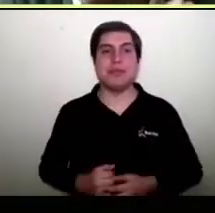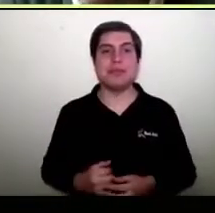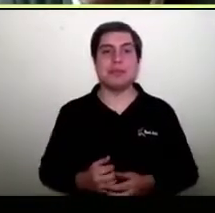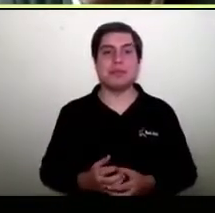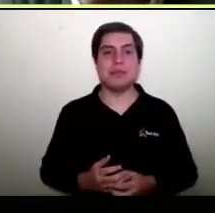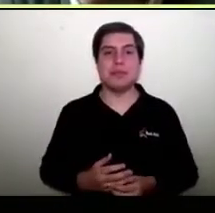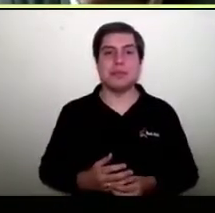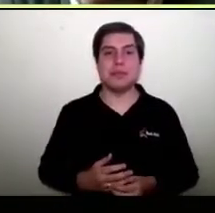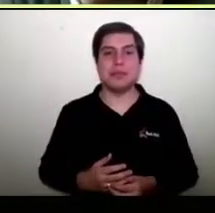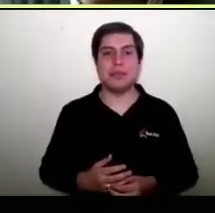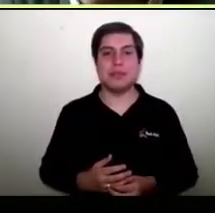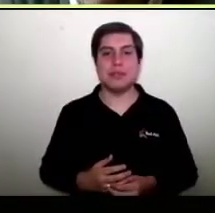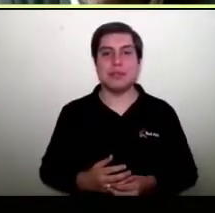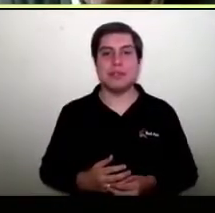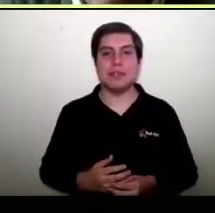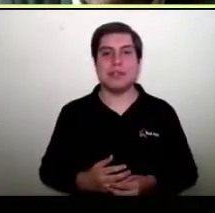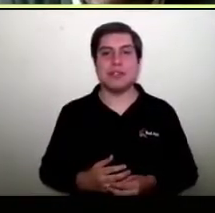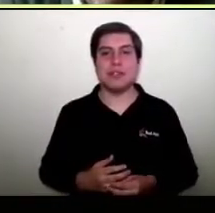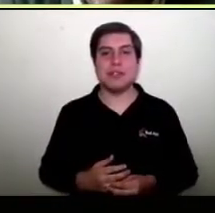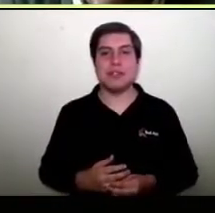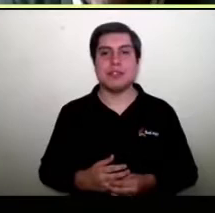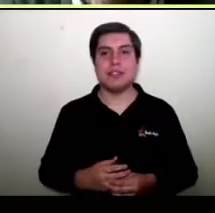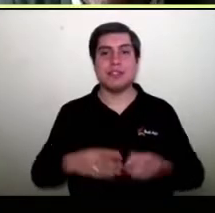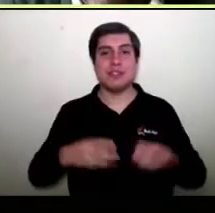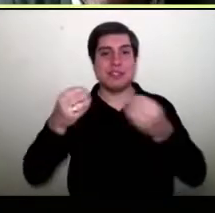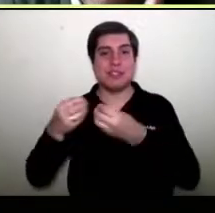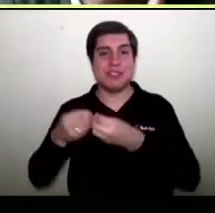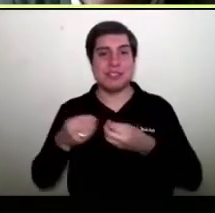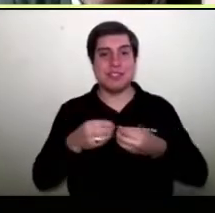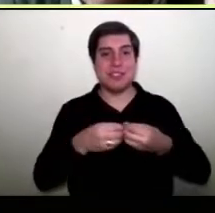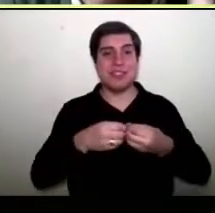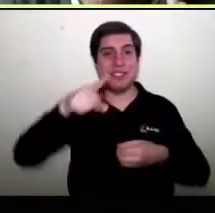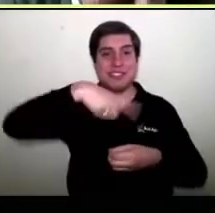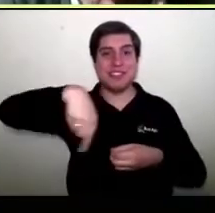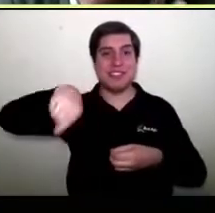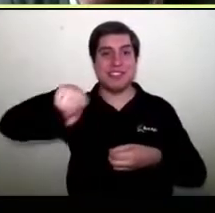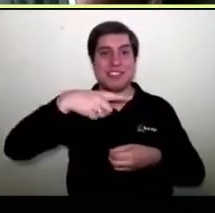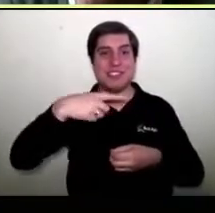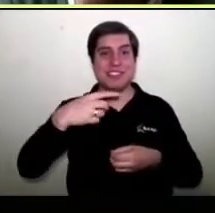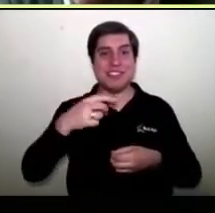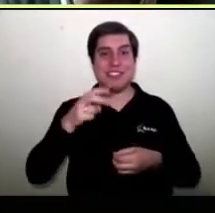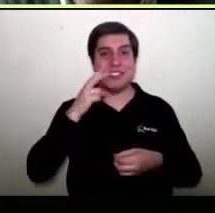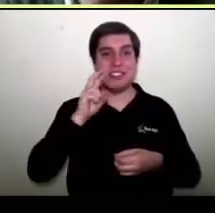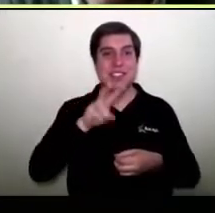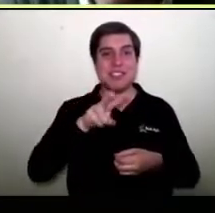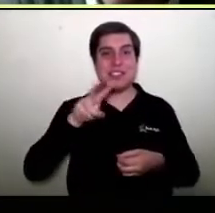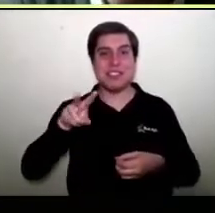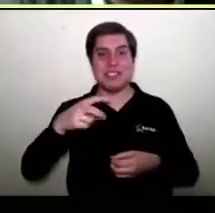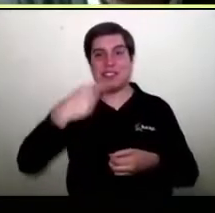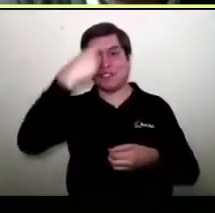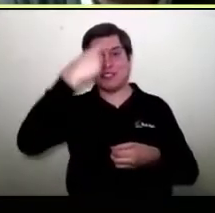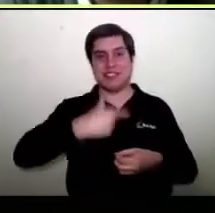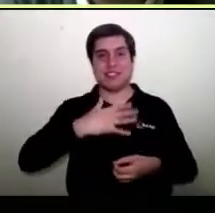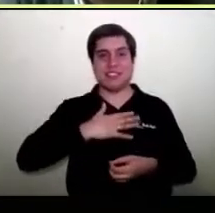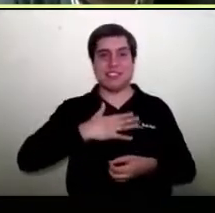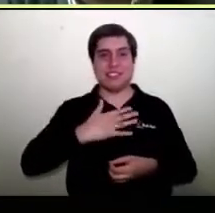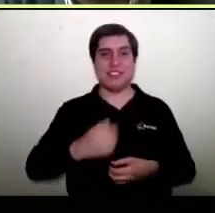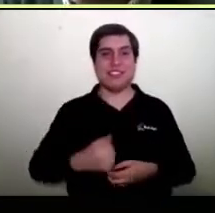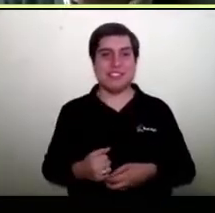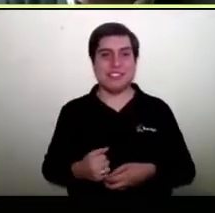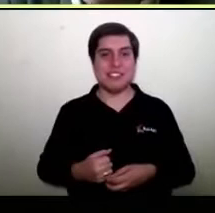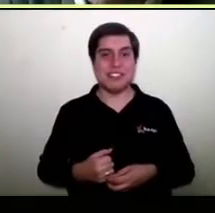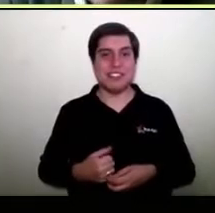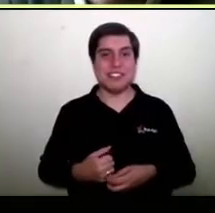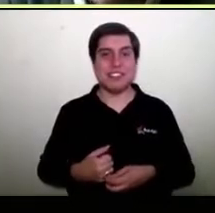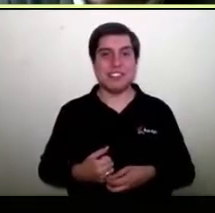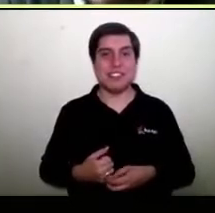Les puedo contar que todos los que están detrás no te ves así, pero sigues siendo tú. En el fondo, ¿qué es lo que hoy